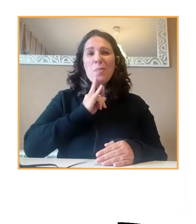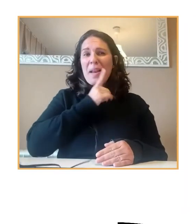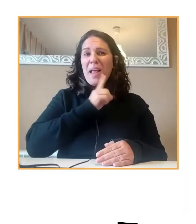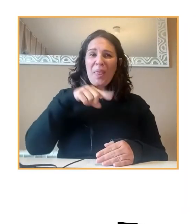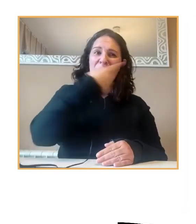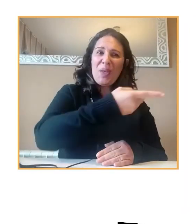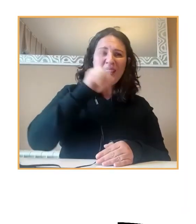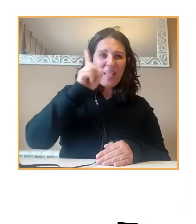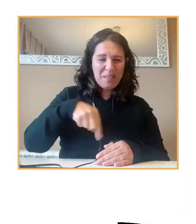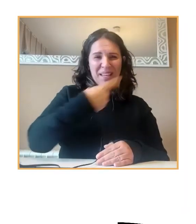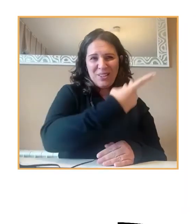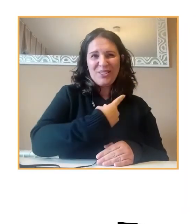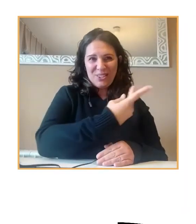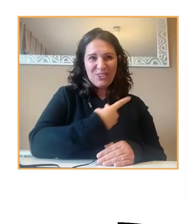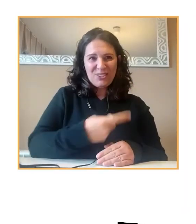compartida.